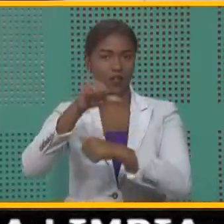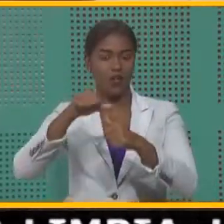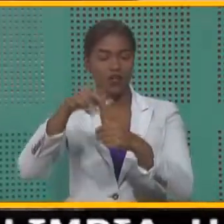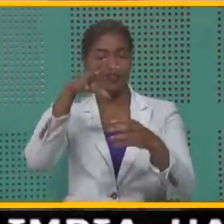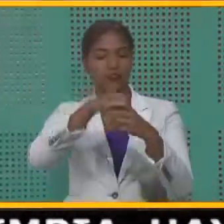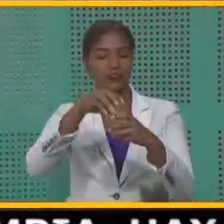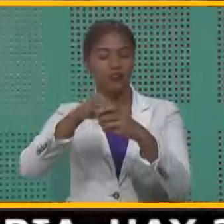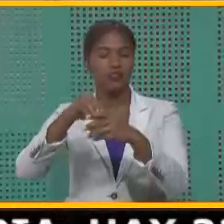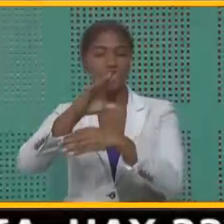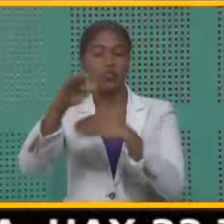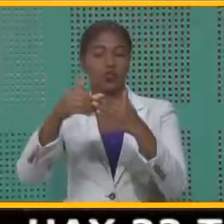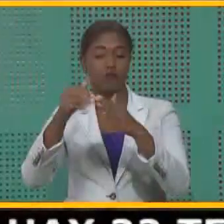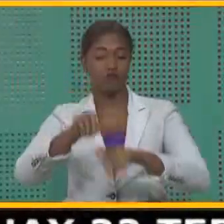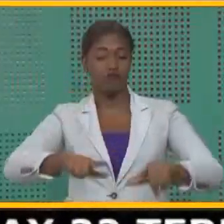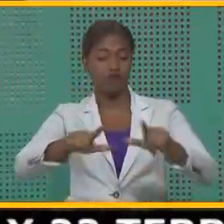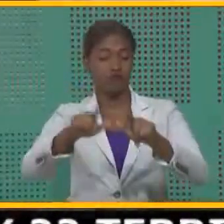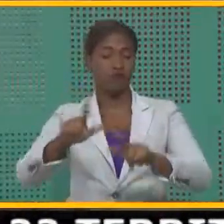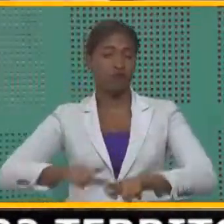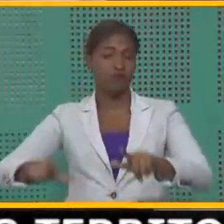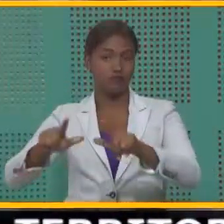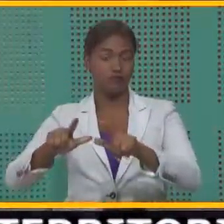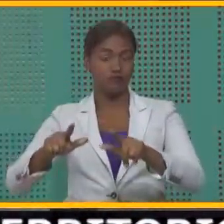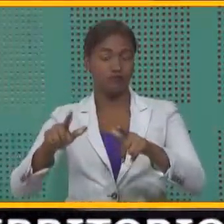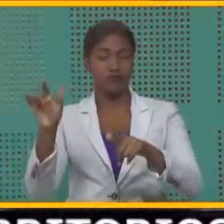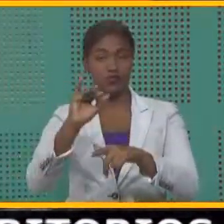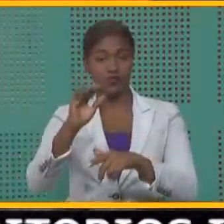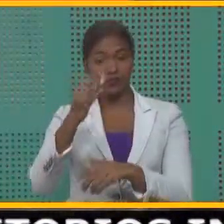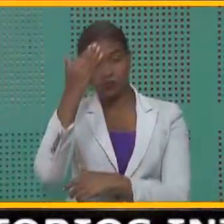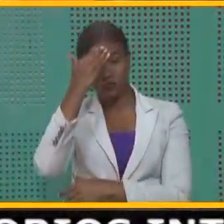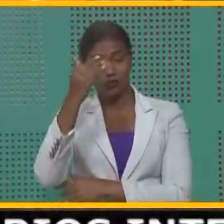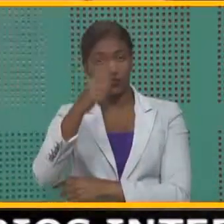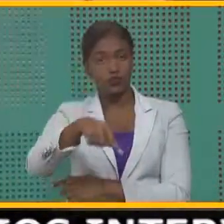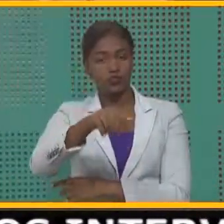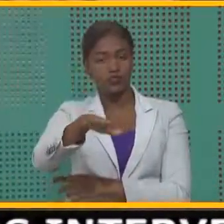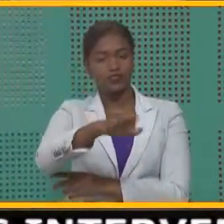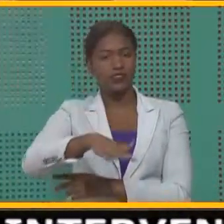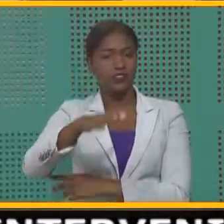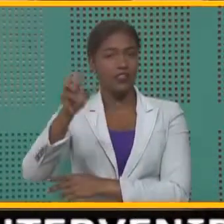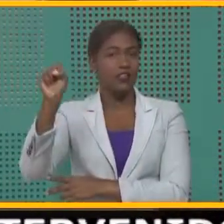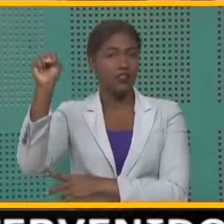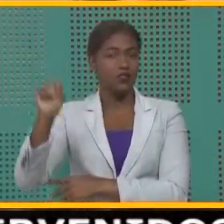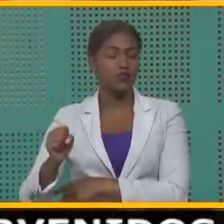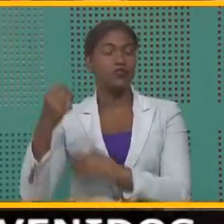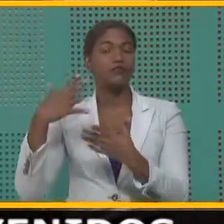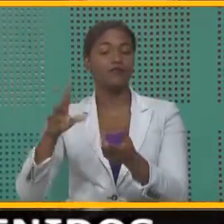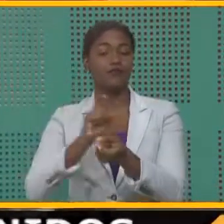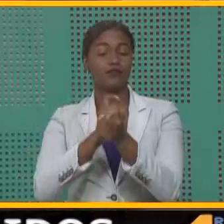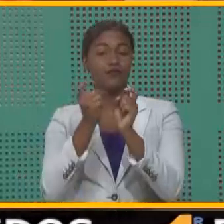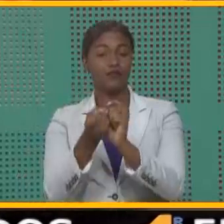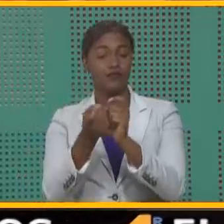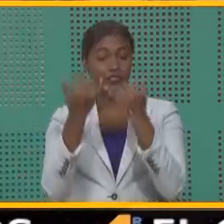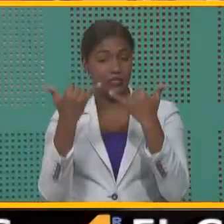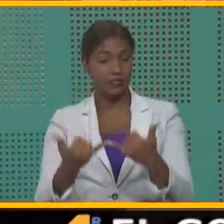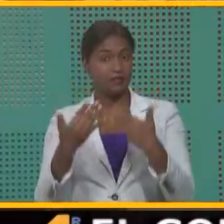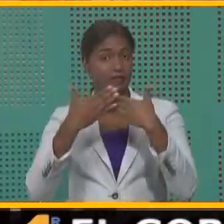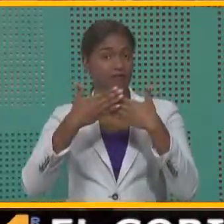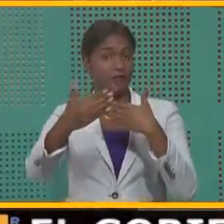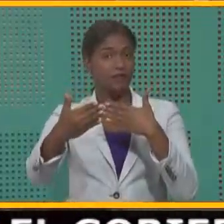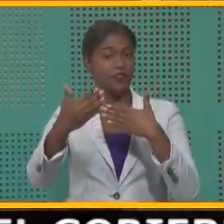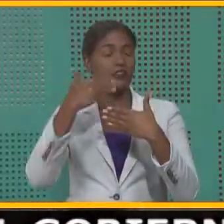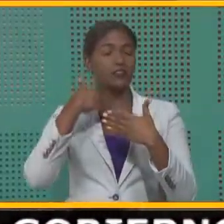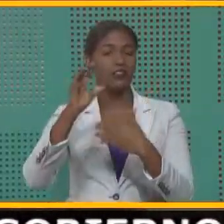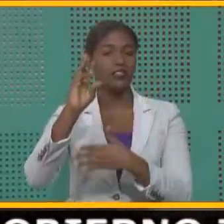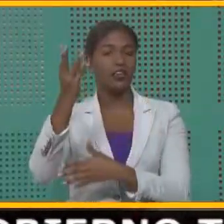sus municipios. Sepan ustedes que la Atena del Sur se convierte, a partir de hoy, en la